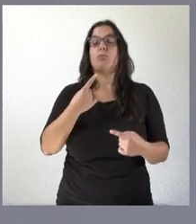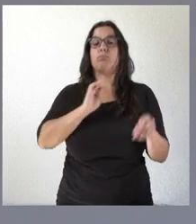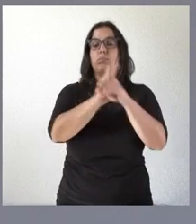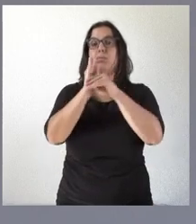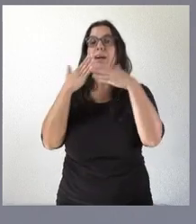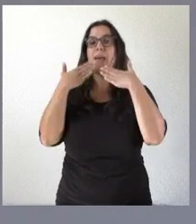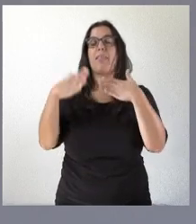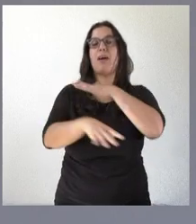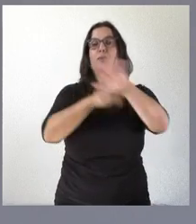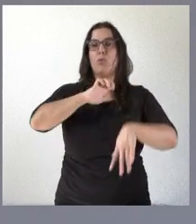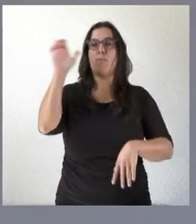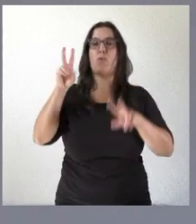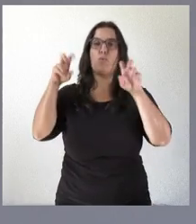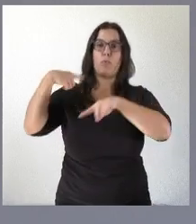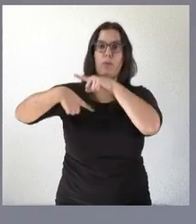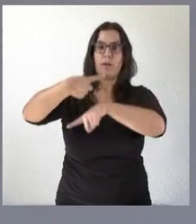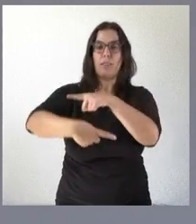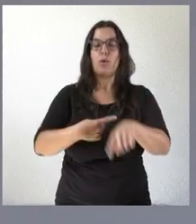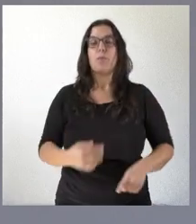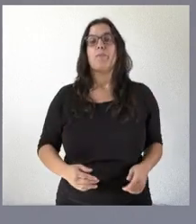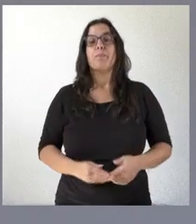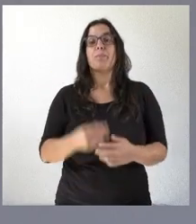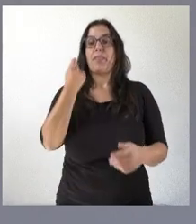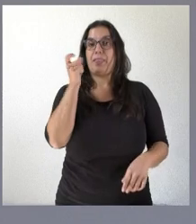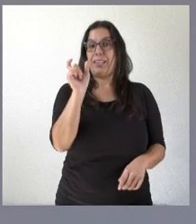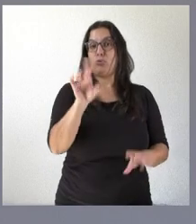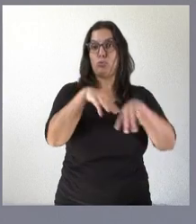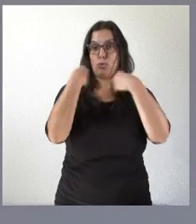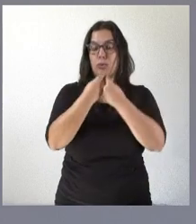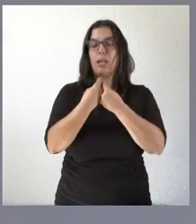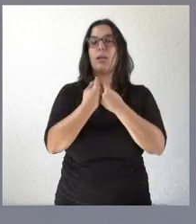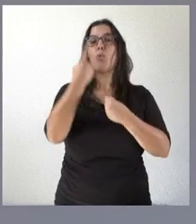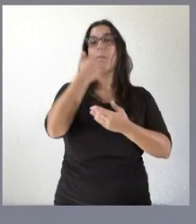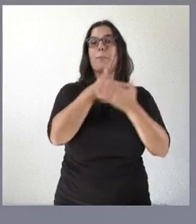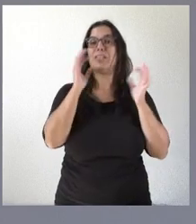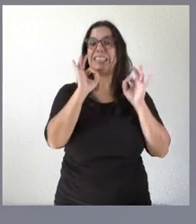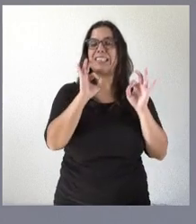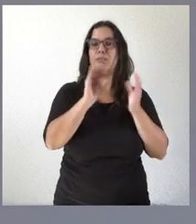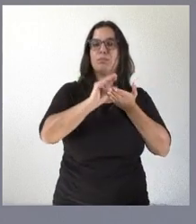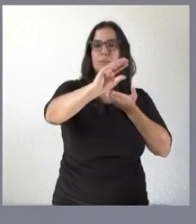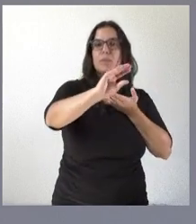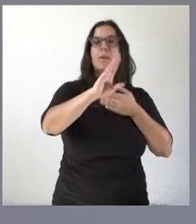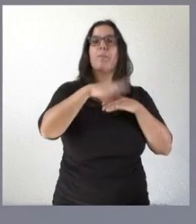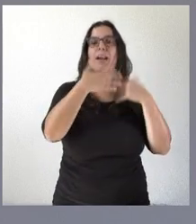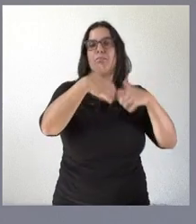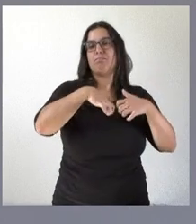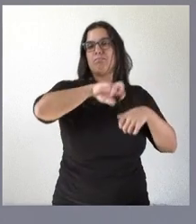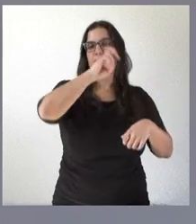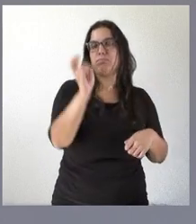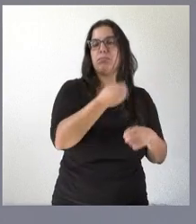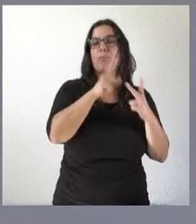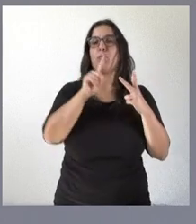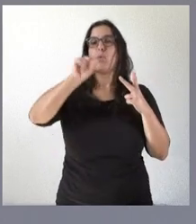Next Generation. De este importe, un millón corresponde a equipamientos, 1